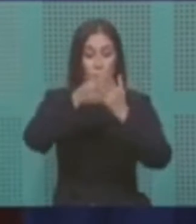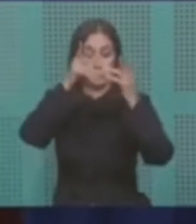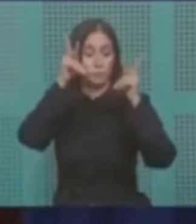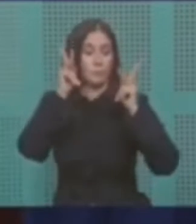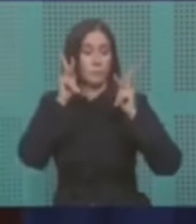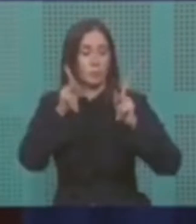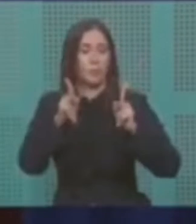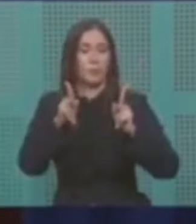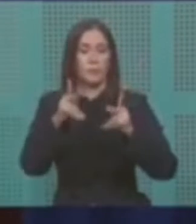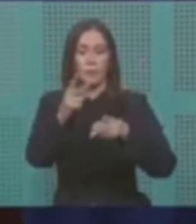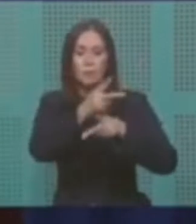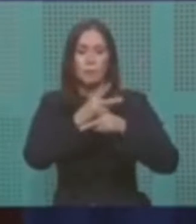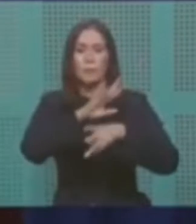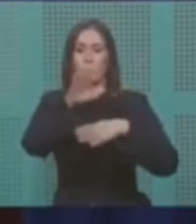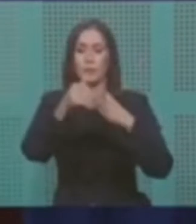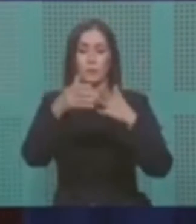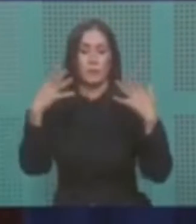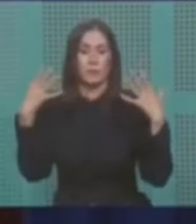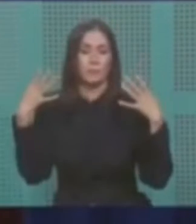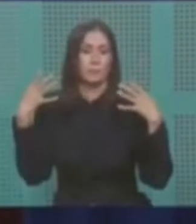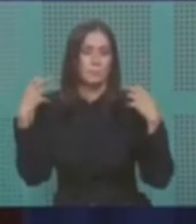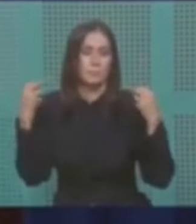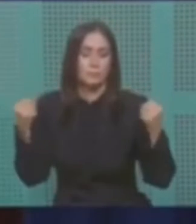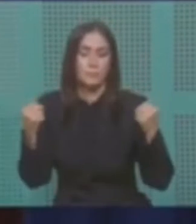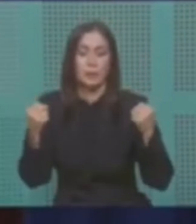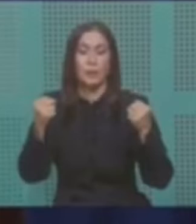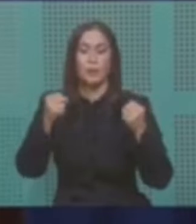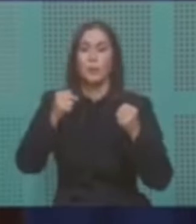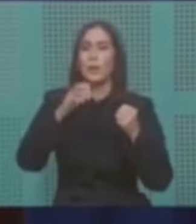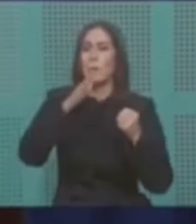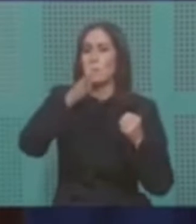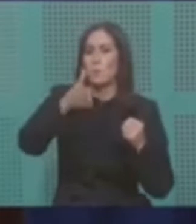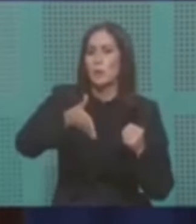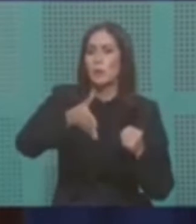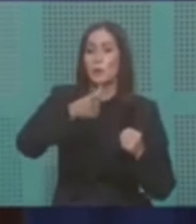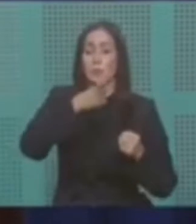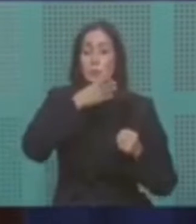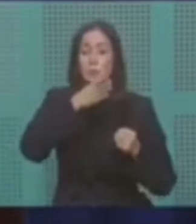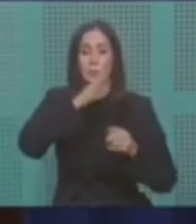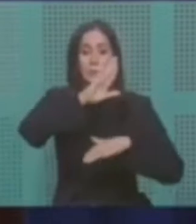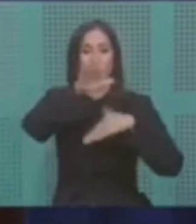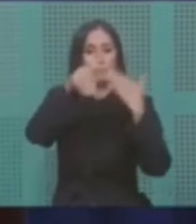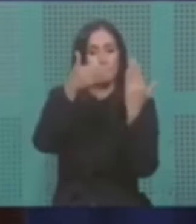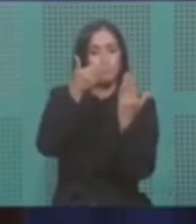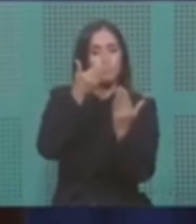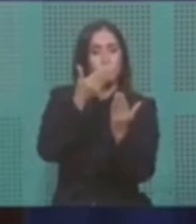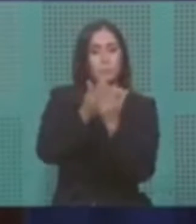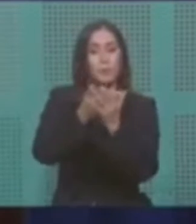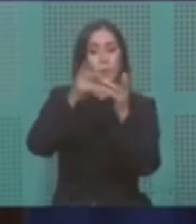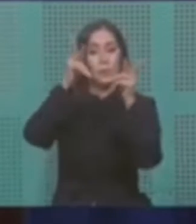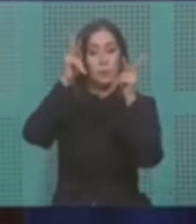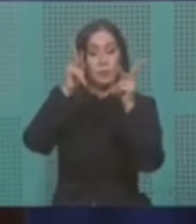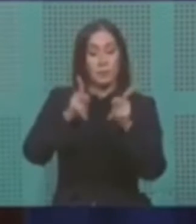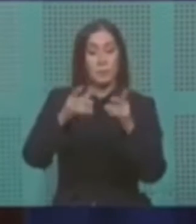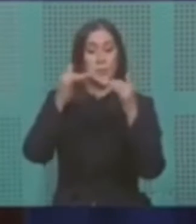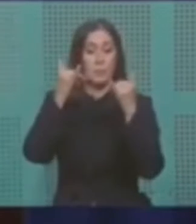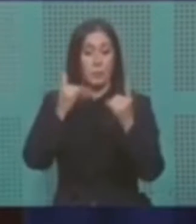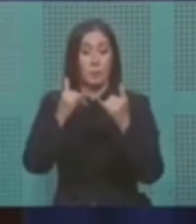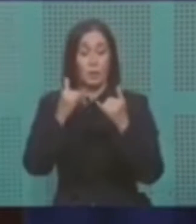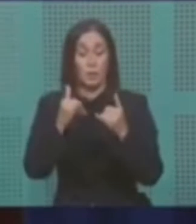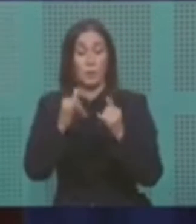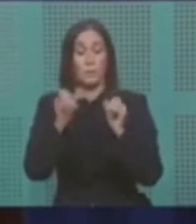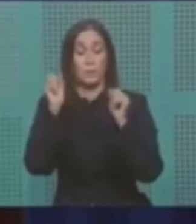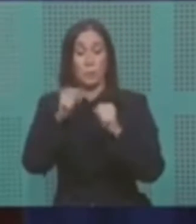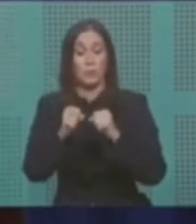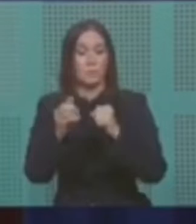la salud de nuestros abuelos y padres, de todos aquellos que son ahora más vulnerables y, por